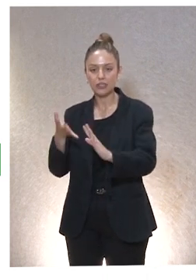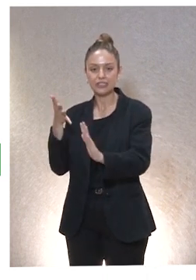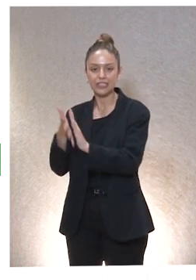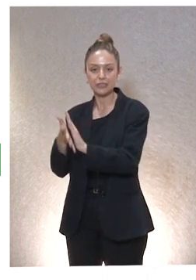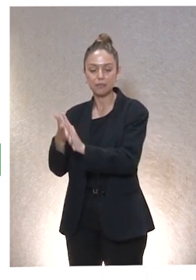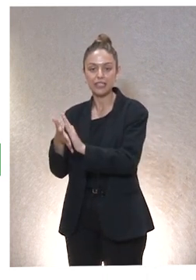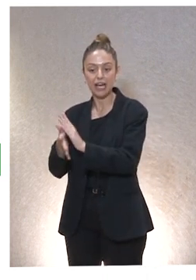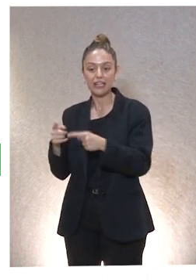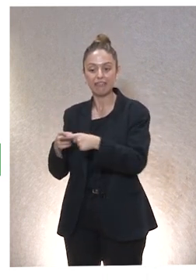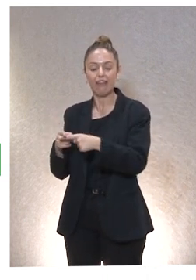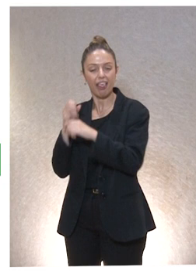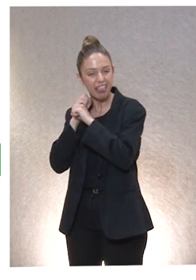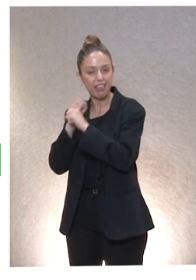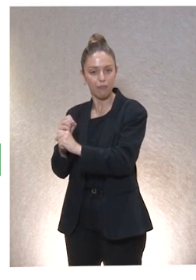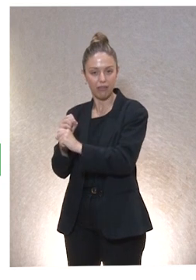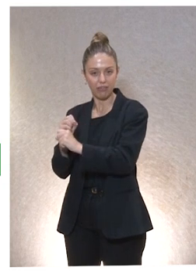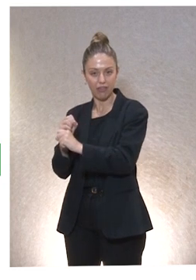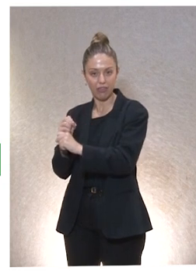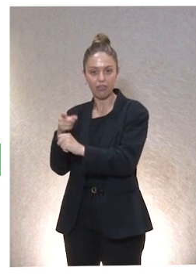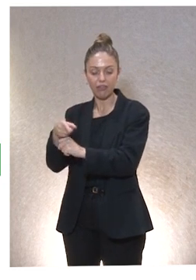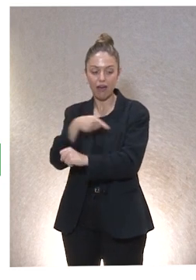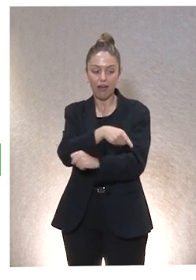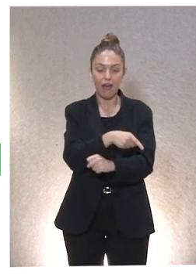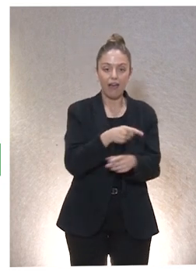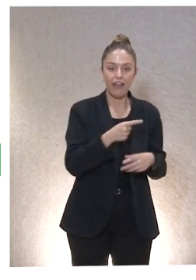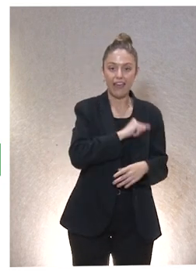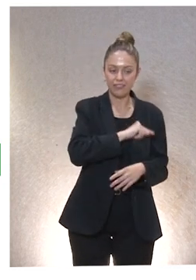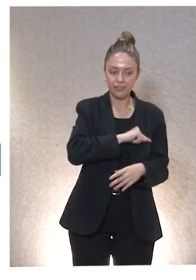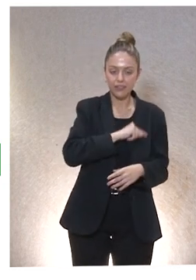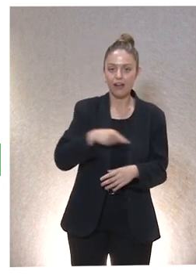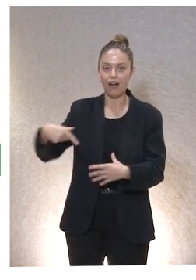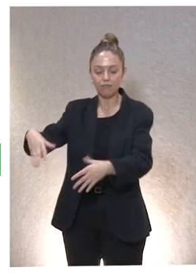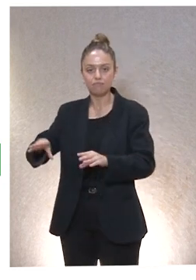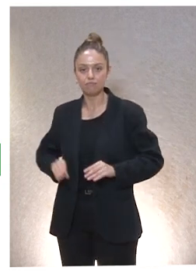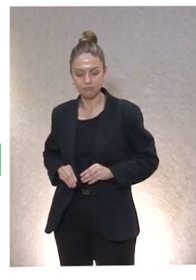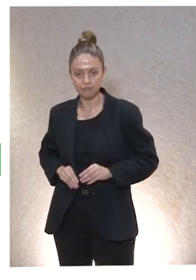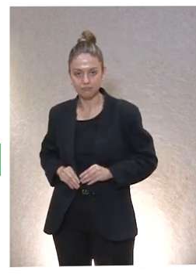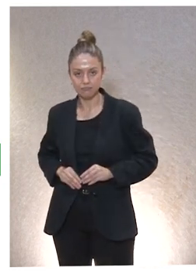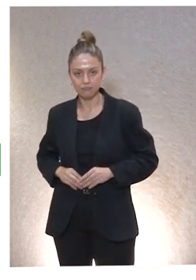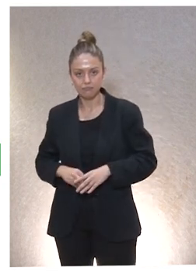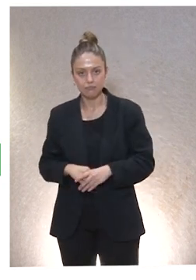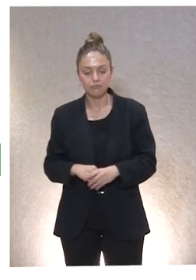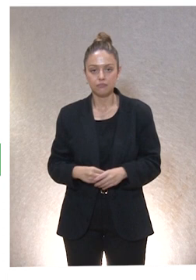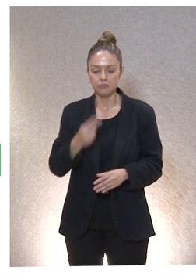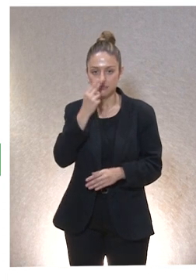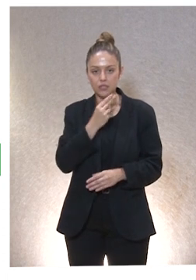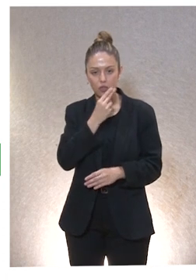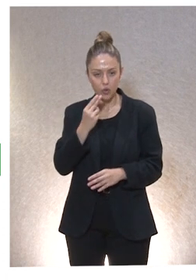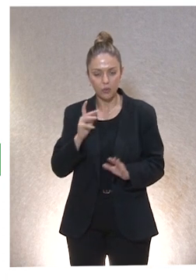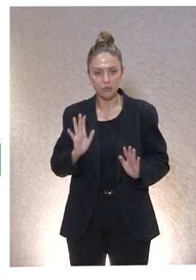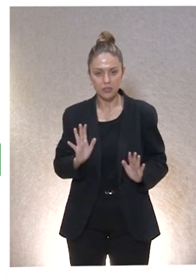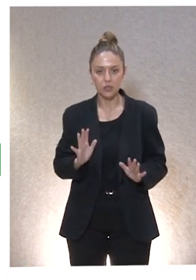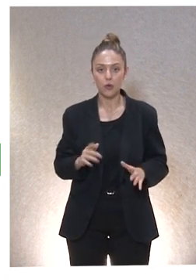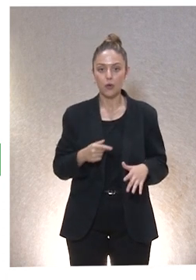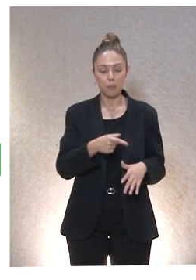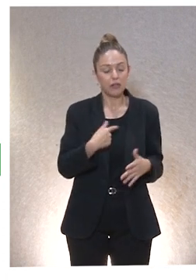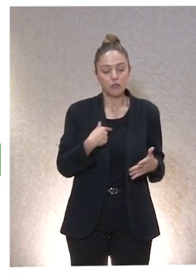Ética de la Interdependencia reasume todo eso que está ahí y le da un cierto tono vital y tono de compromiso. Pero eso